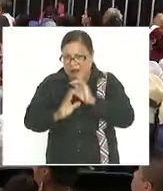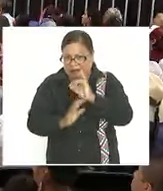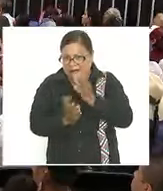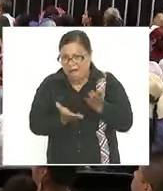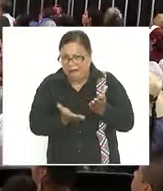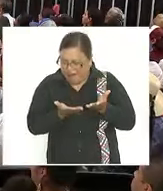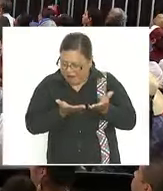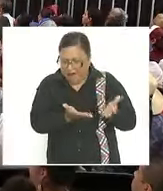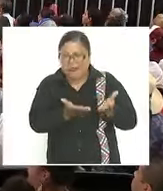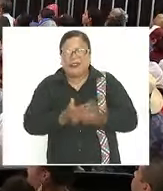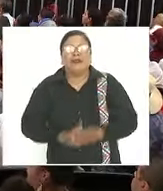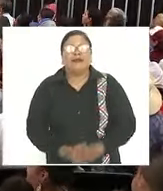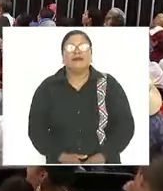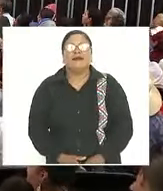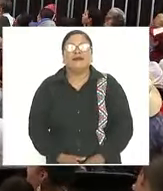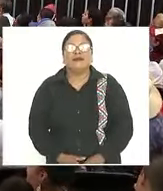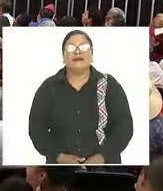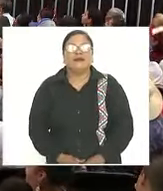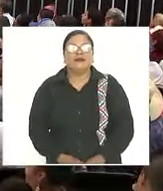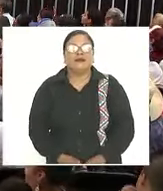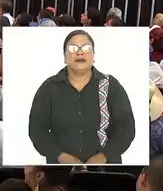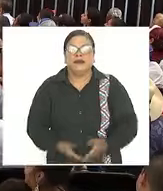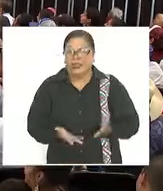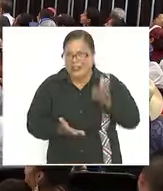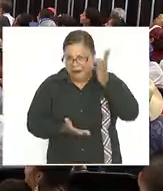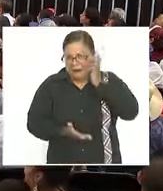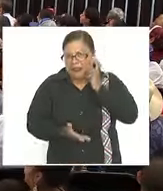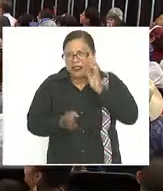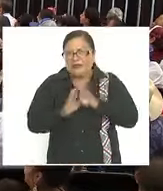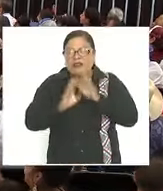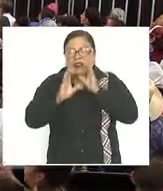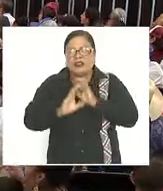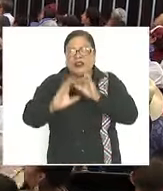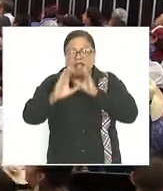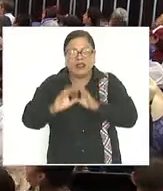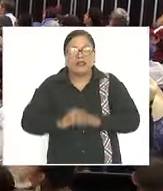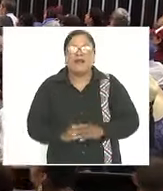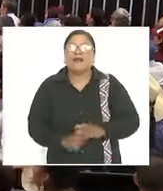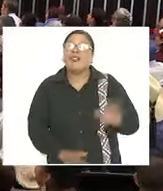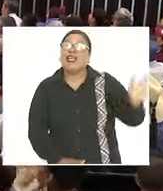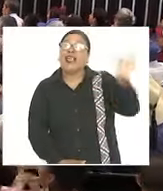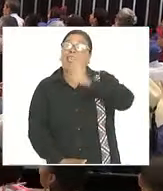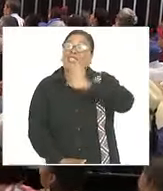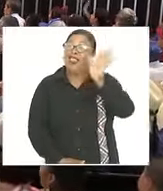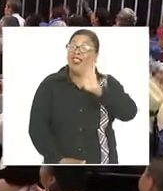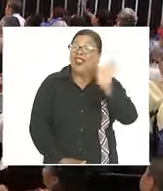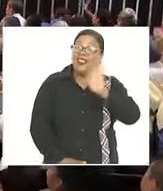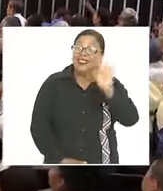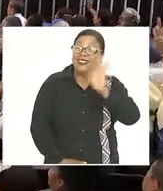bueno pues vamos a escucharla adiós adiós